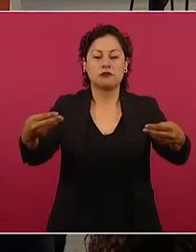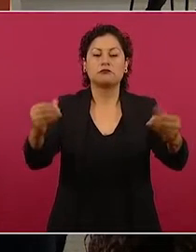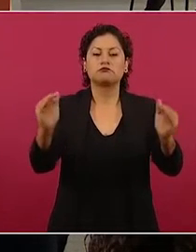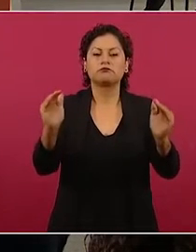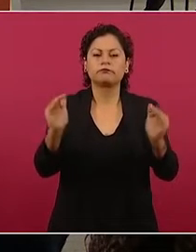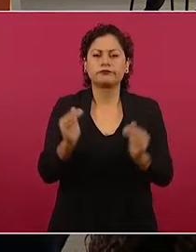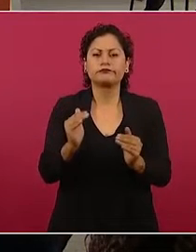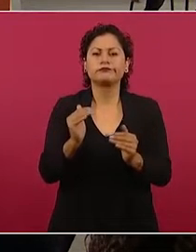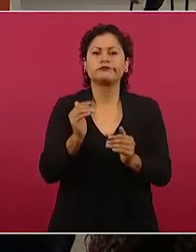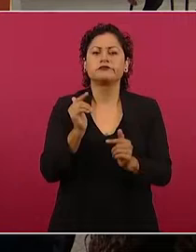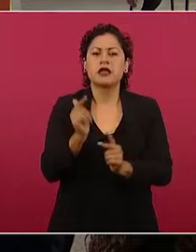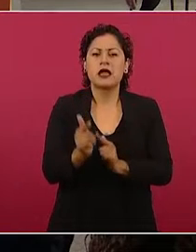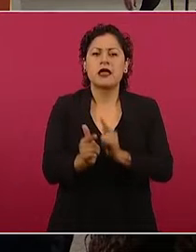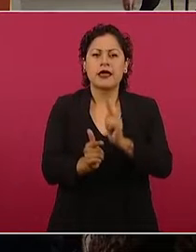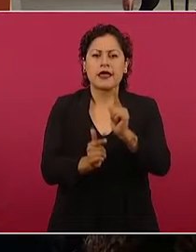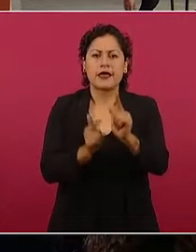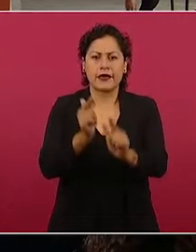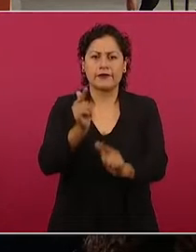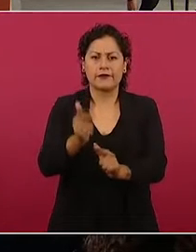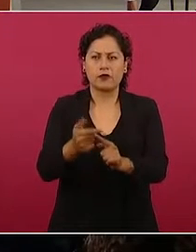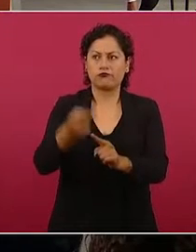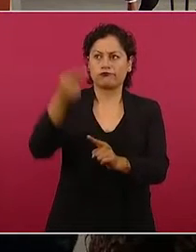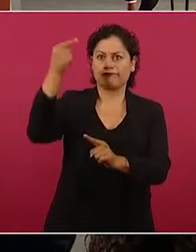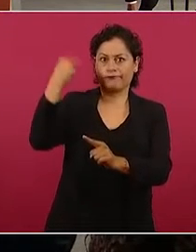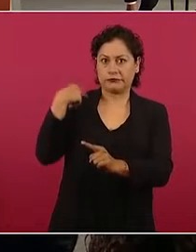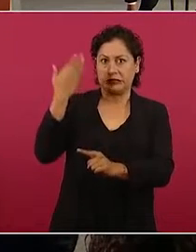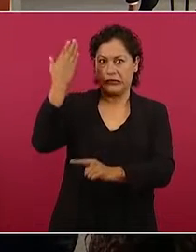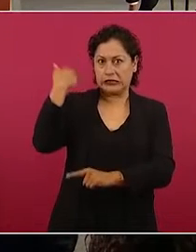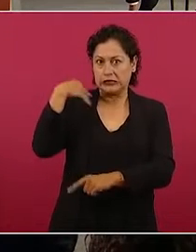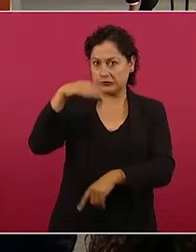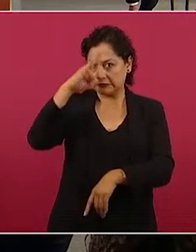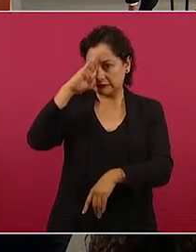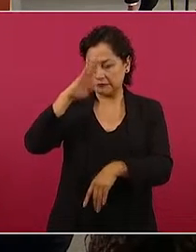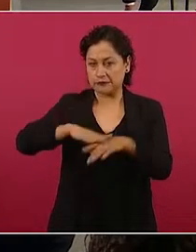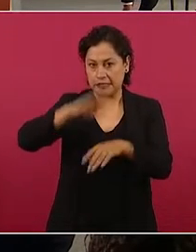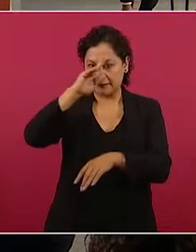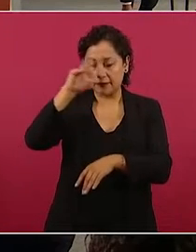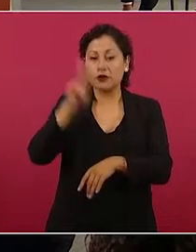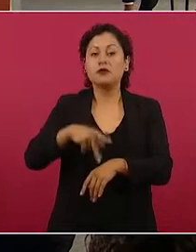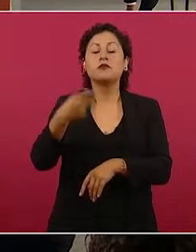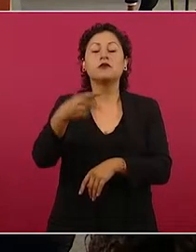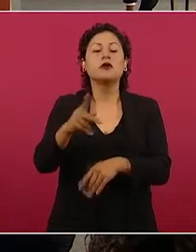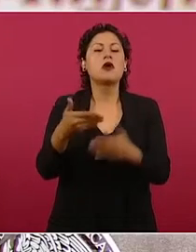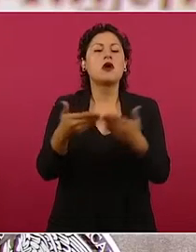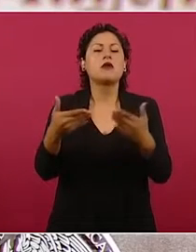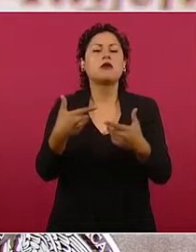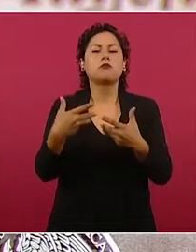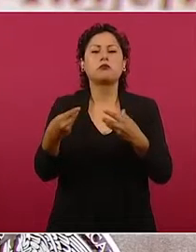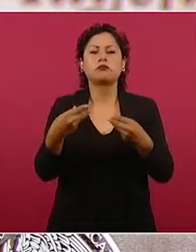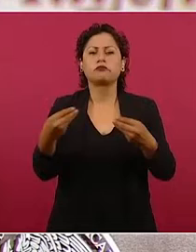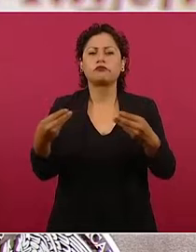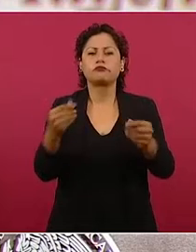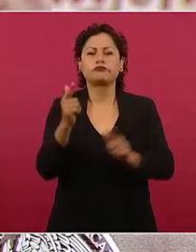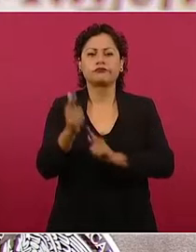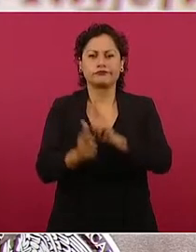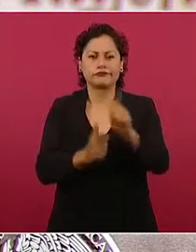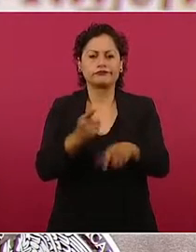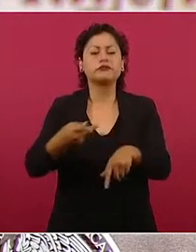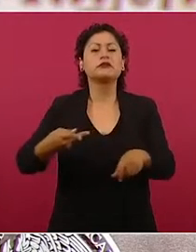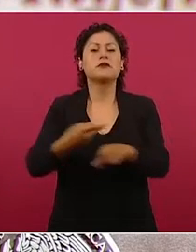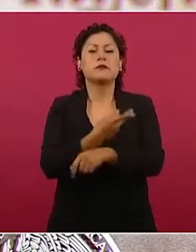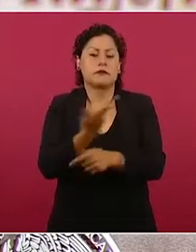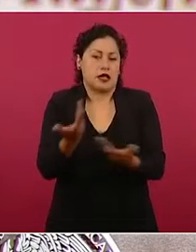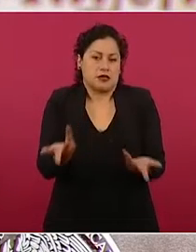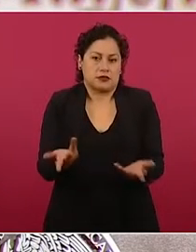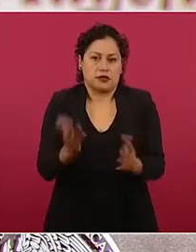fue en la cuarta ola y esto también es alentador porque sugiere que la inmunidad de la población, la protección